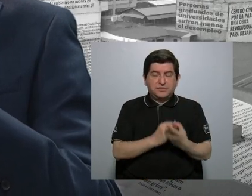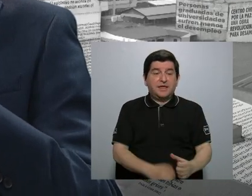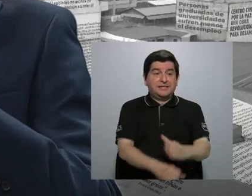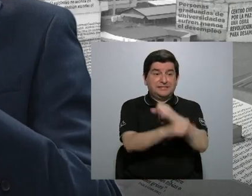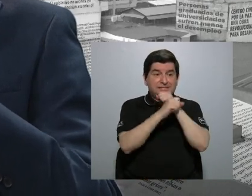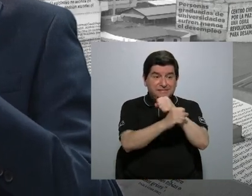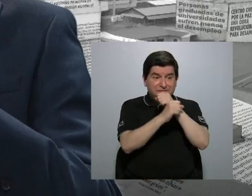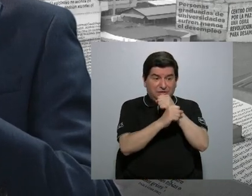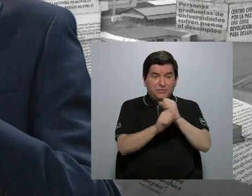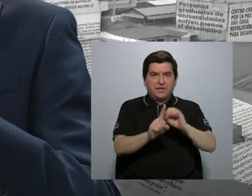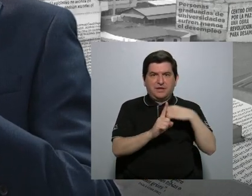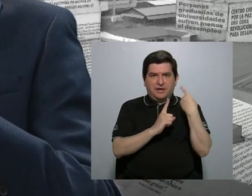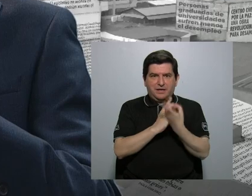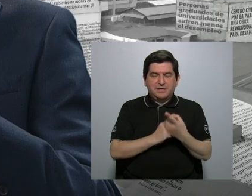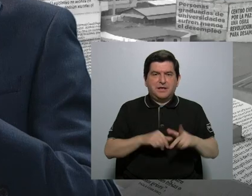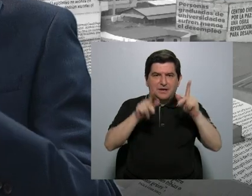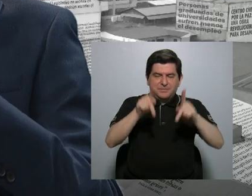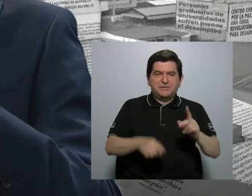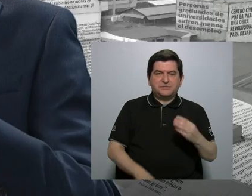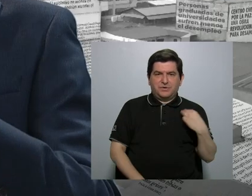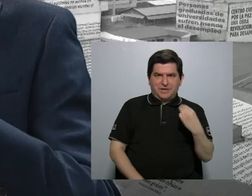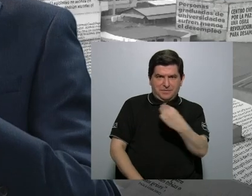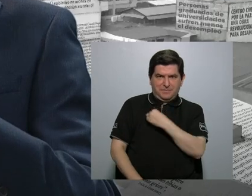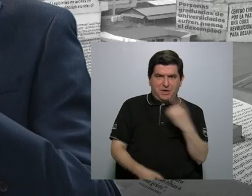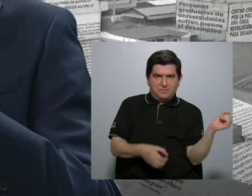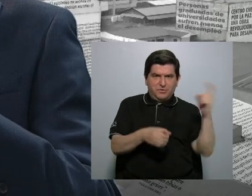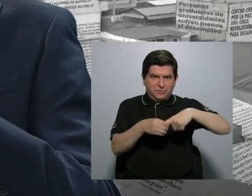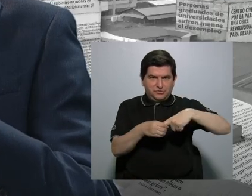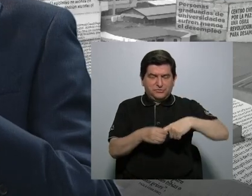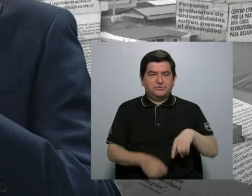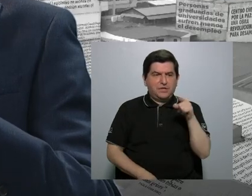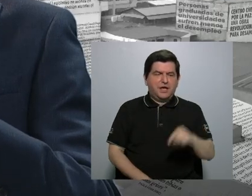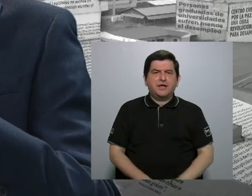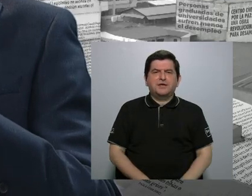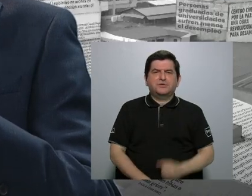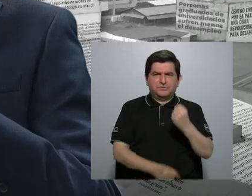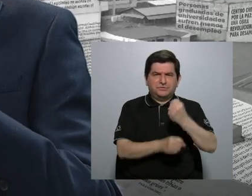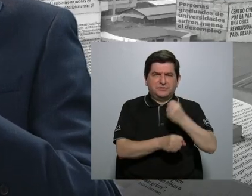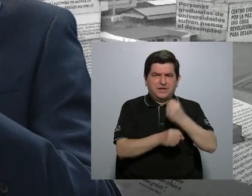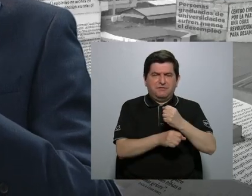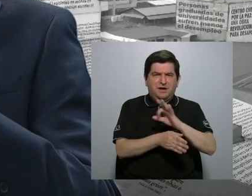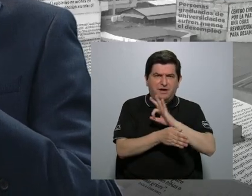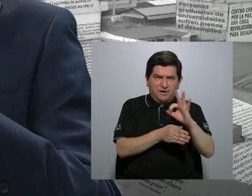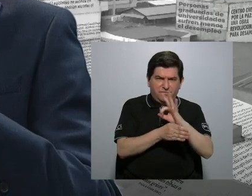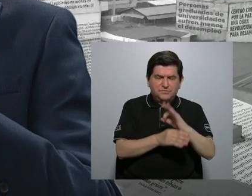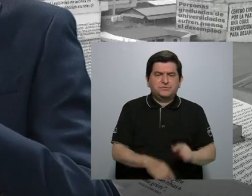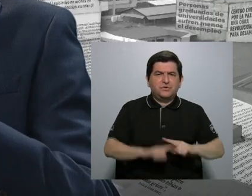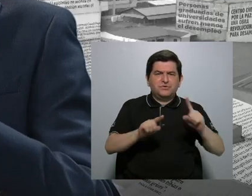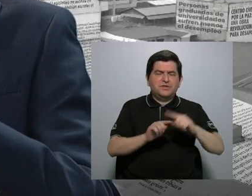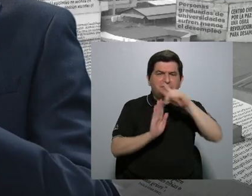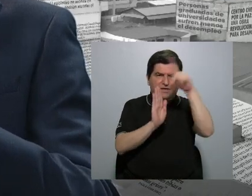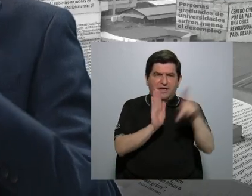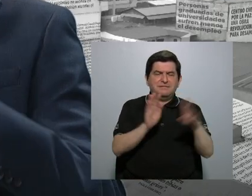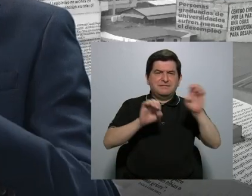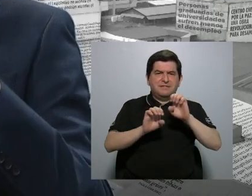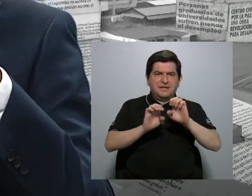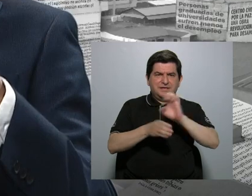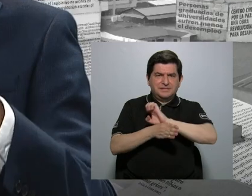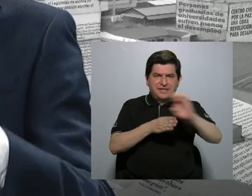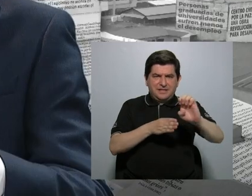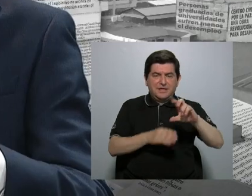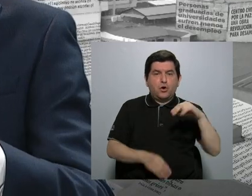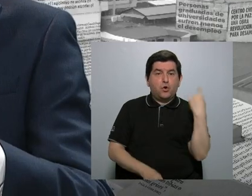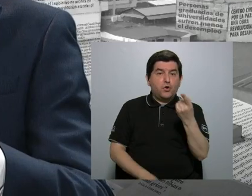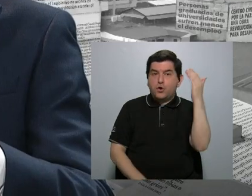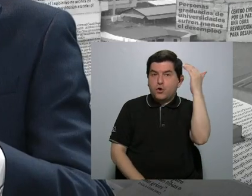seguridad que quienes son colegiados precisamente están ejerciendo esa función bajo una serie de principios éticos, no solamente